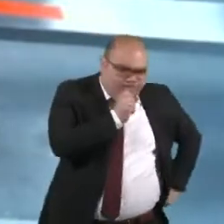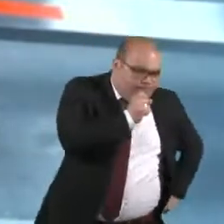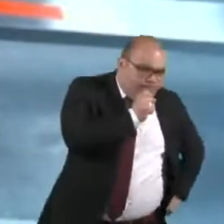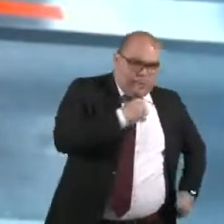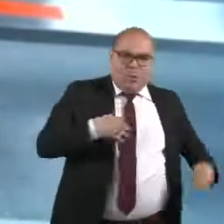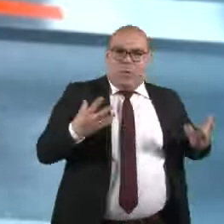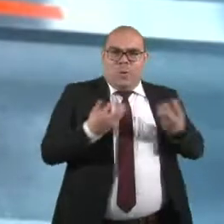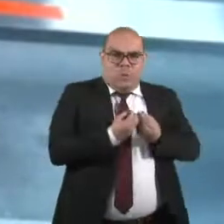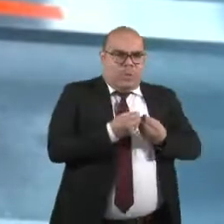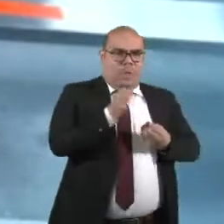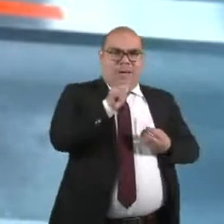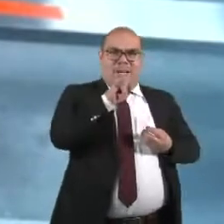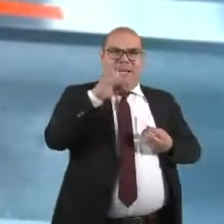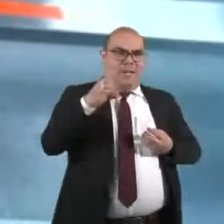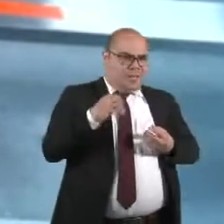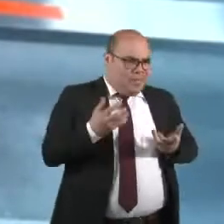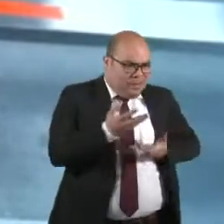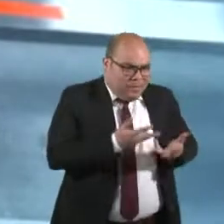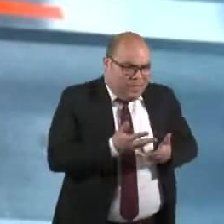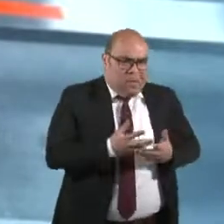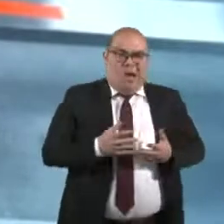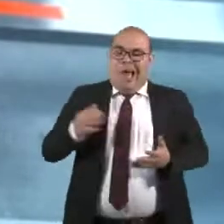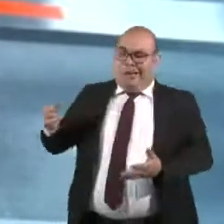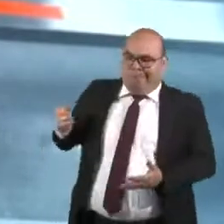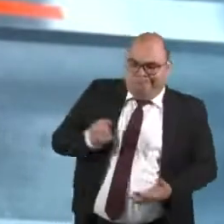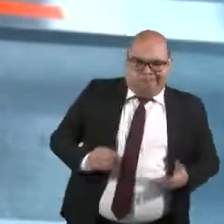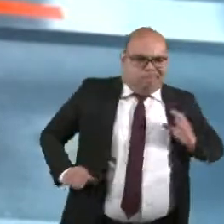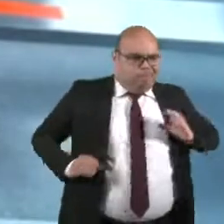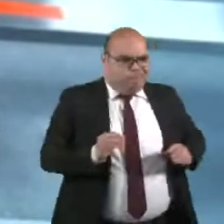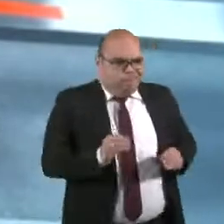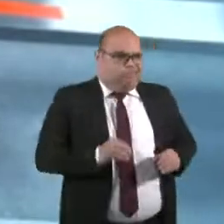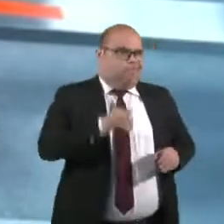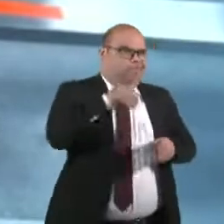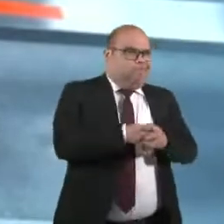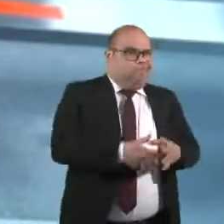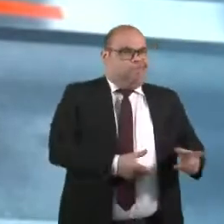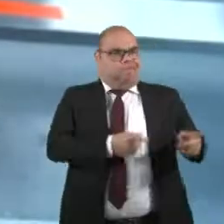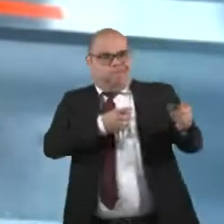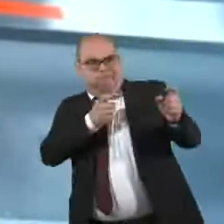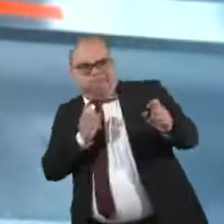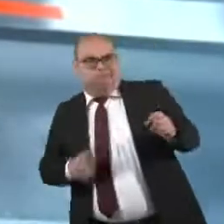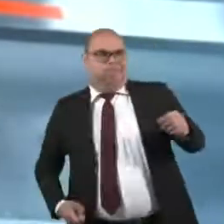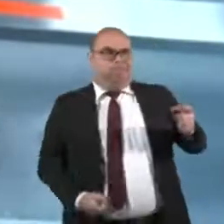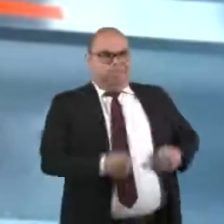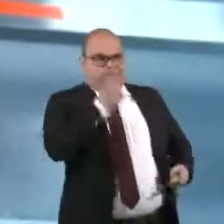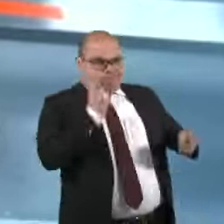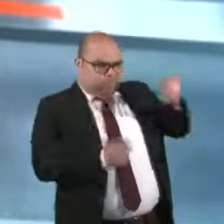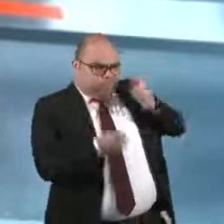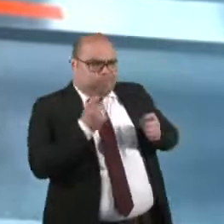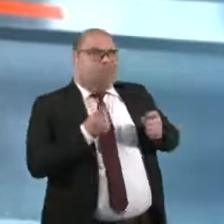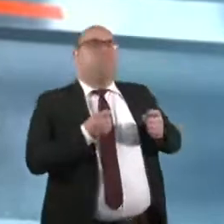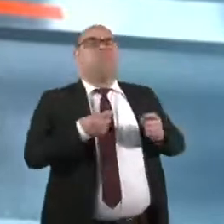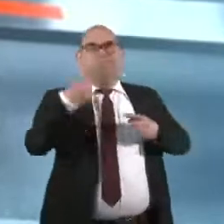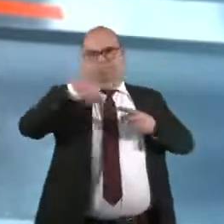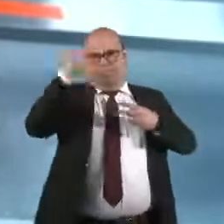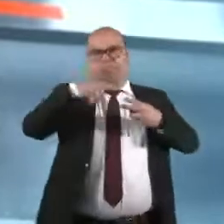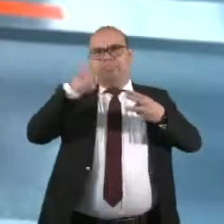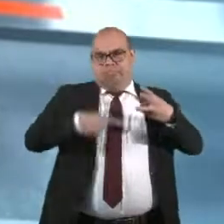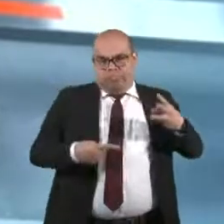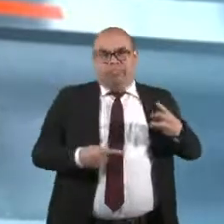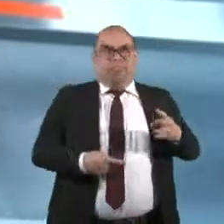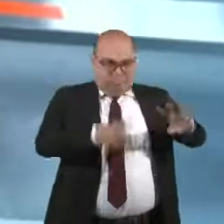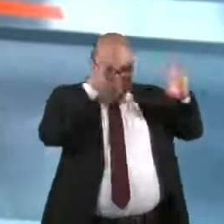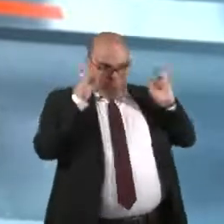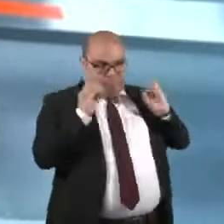todas aquellas reservas de municiones de armas incluso las escuelas